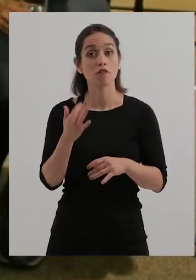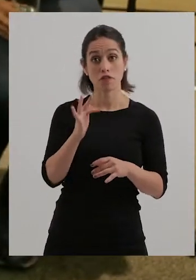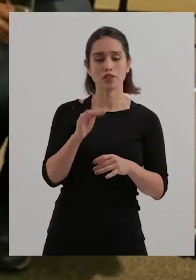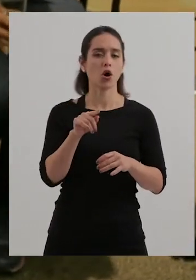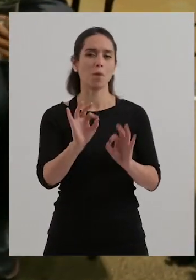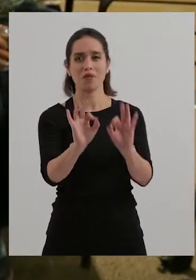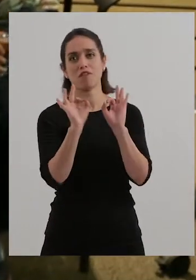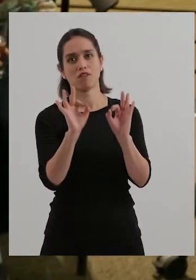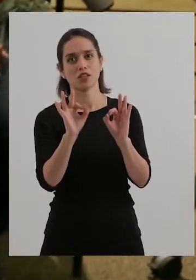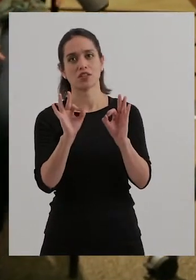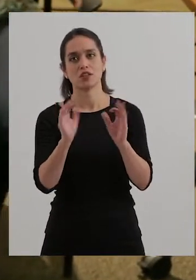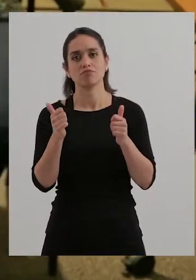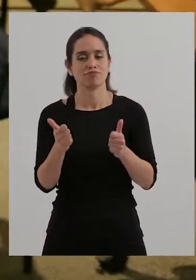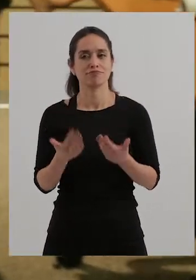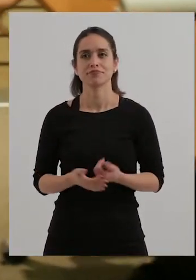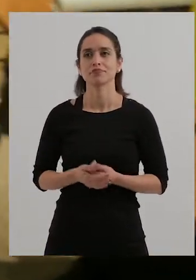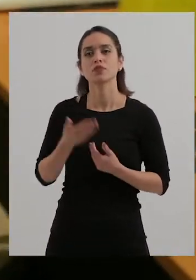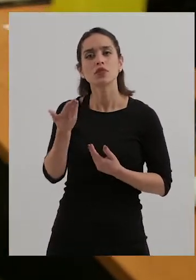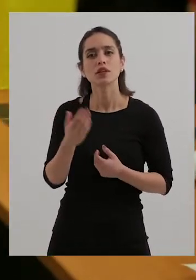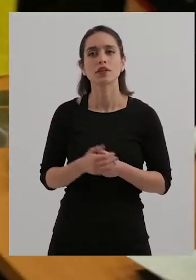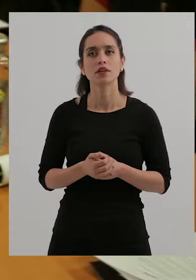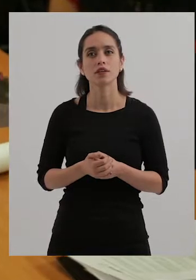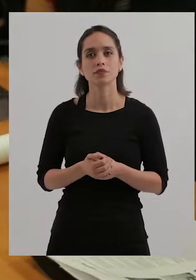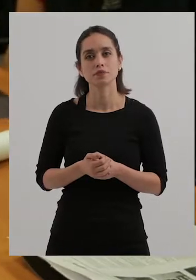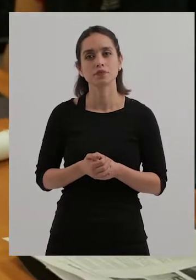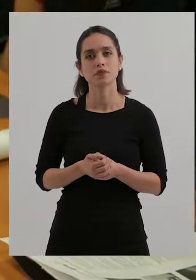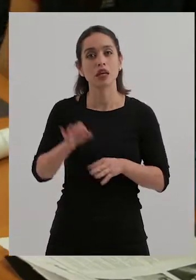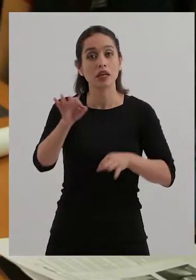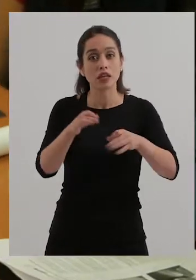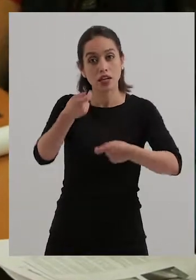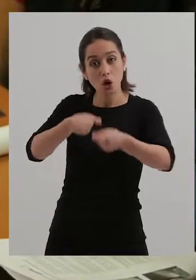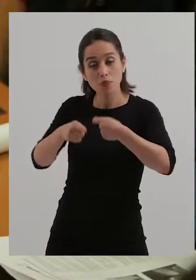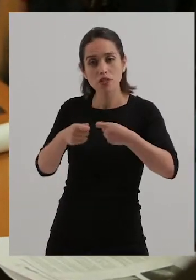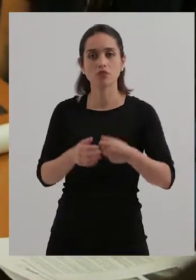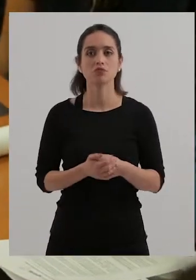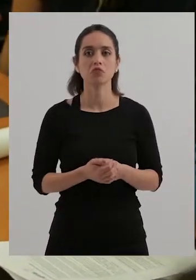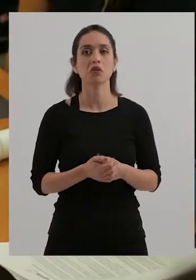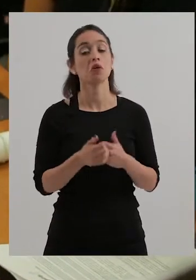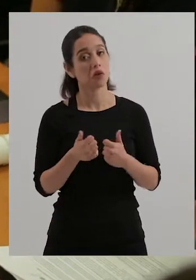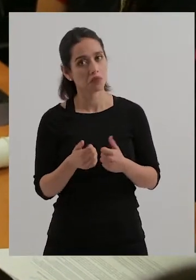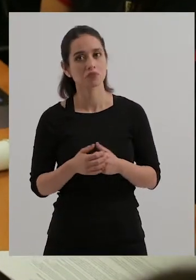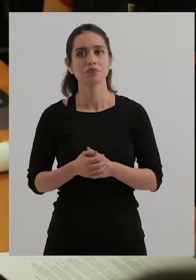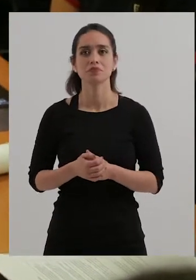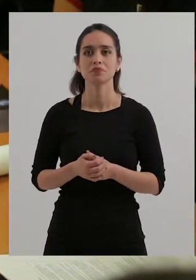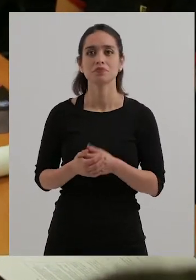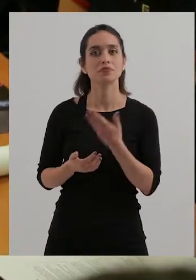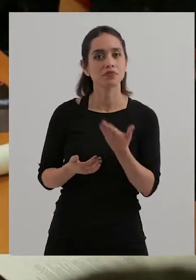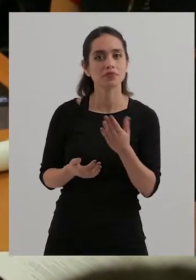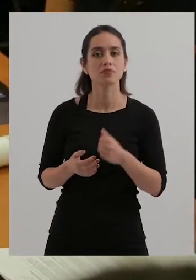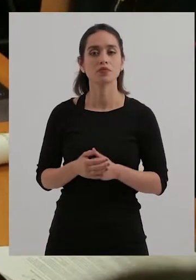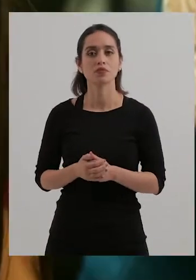Ah, perfecto. Tú estás en el lugar perfecto. ¿Y ustedes? No, yo estudié ingeniería comercial. Ingeniería comercial, muy bien.